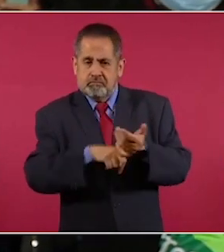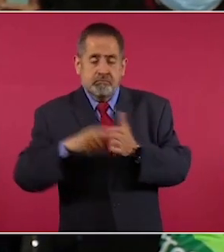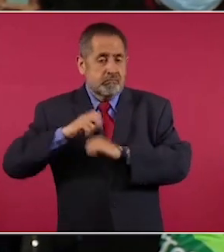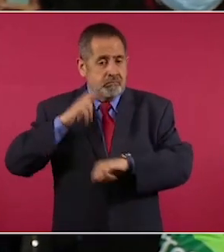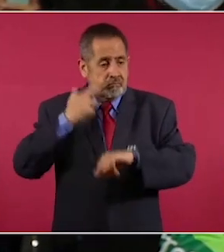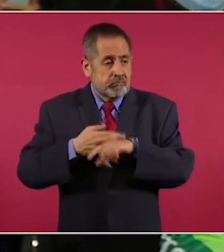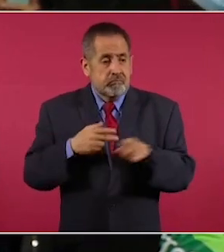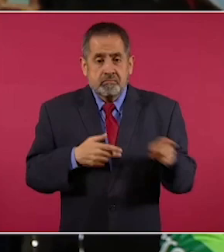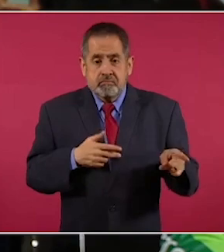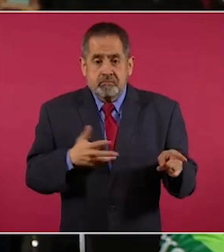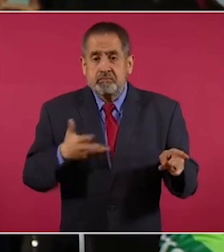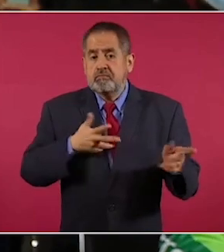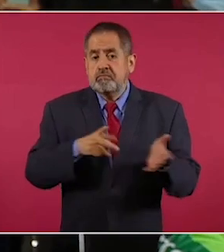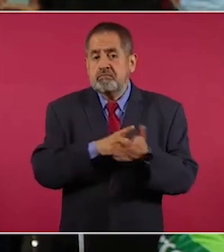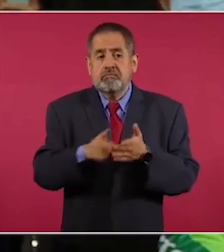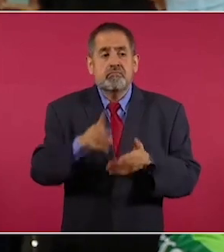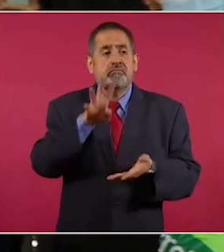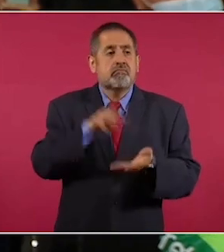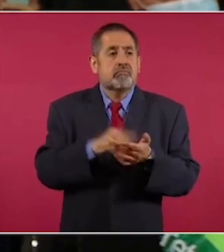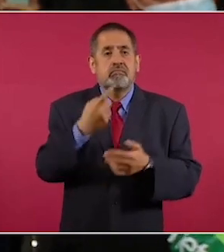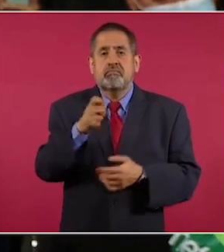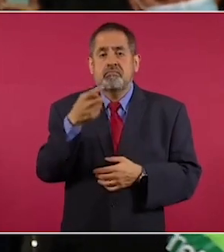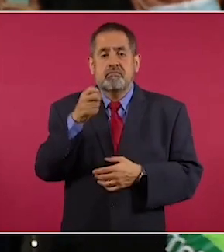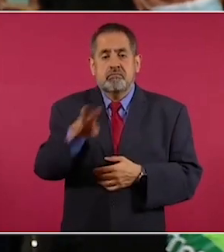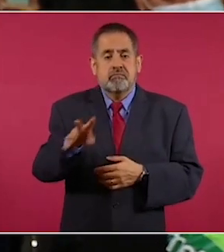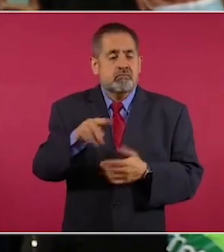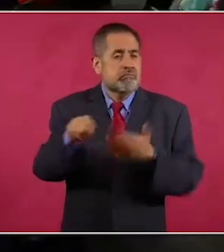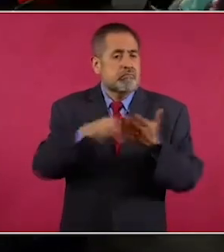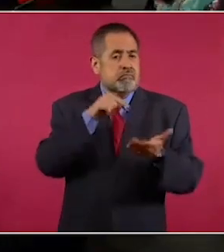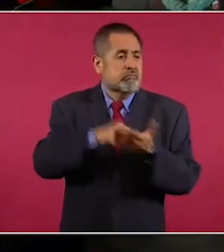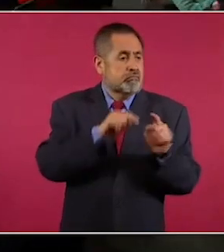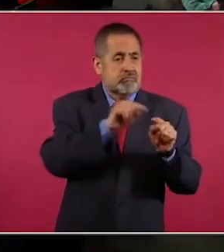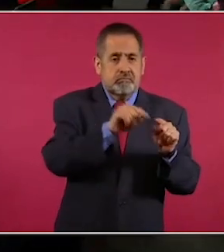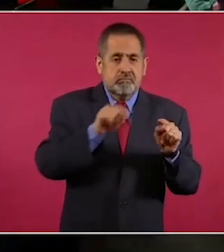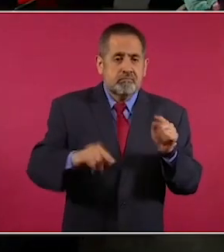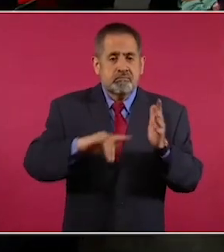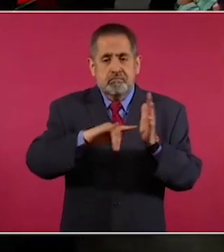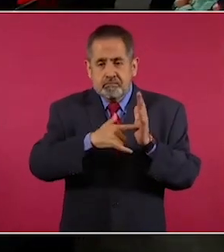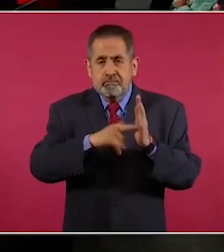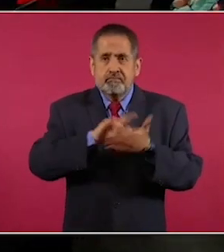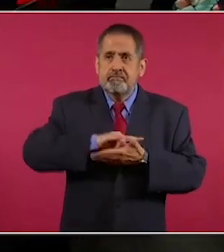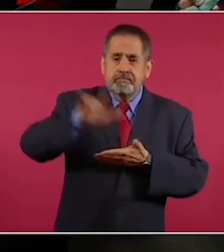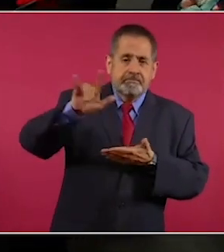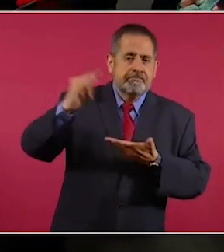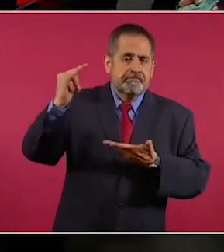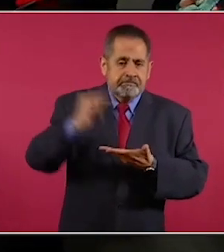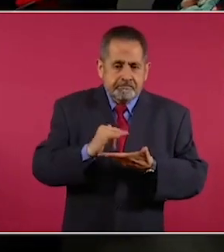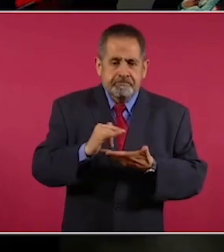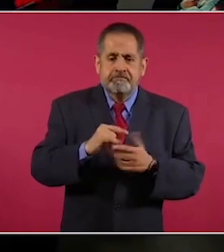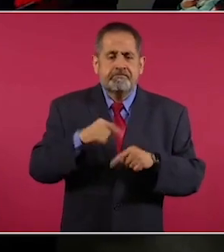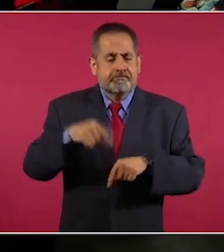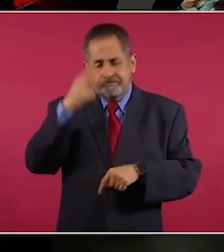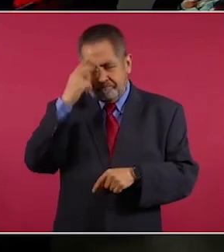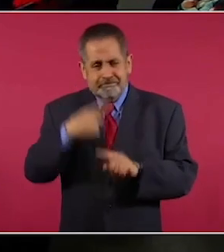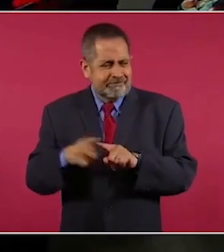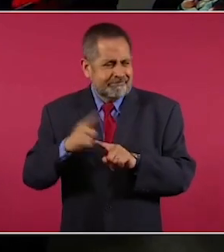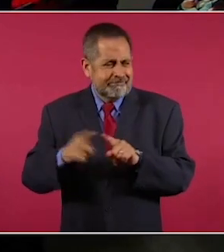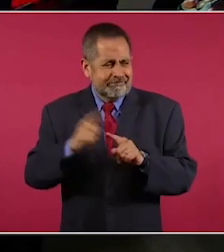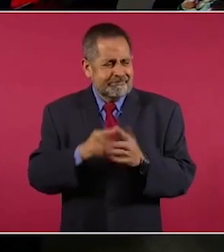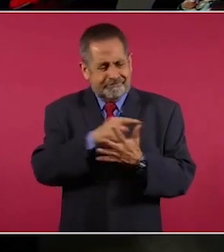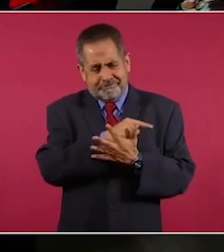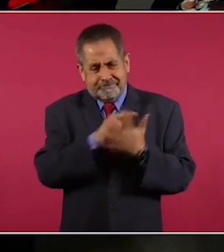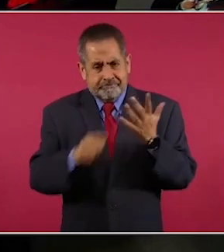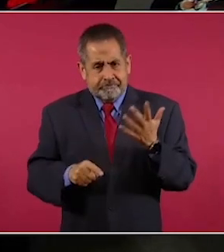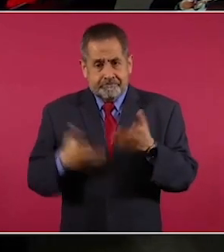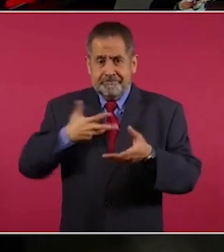El derecho a la explotación de 4 mil 119 slots, espacios horarios de aterrizaje y despegue en México y todo esto,